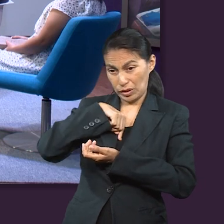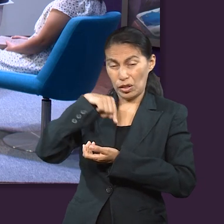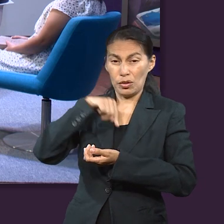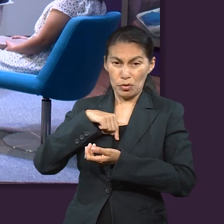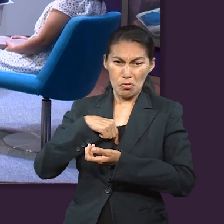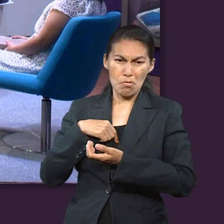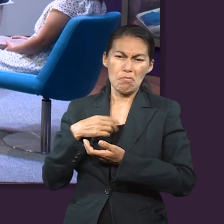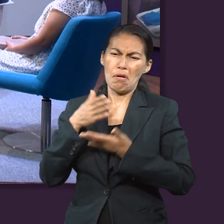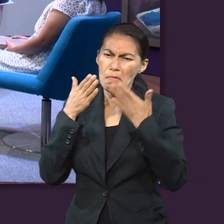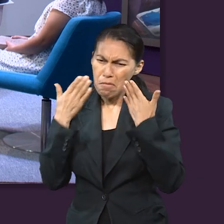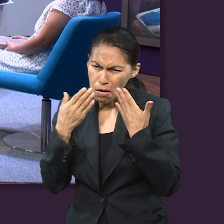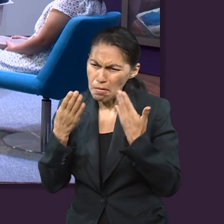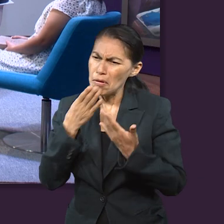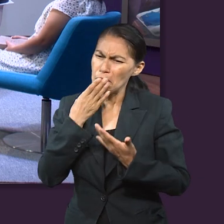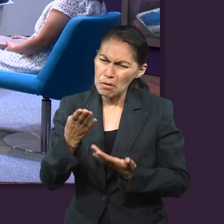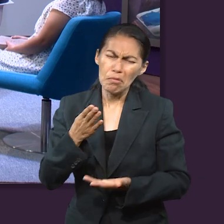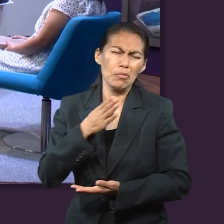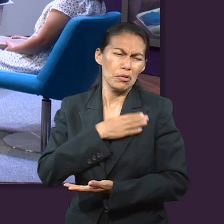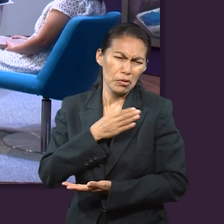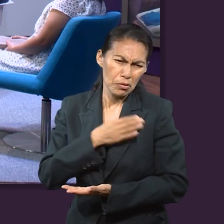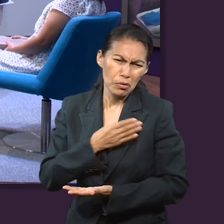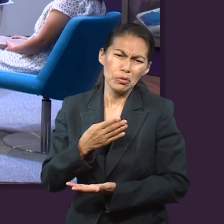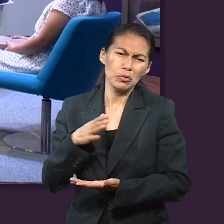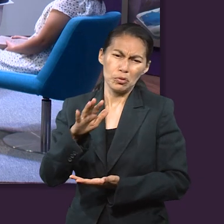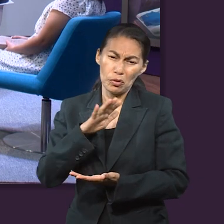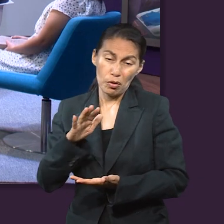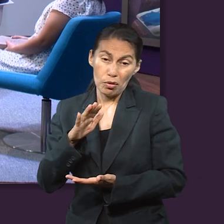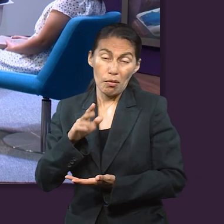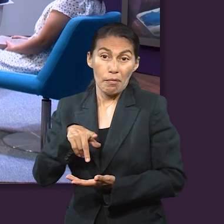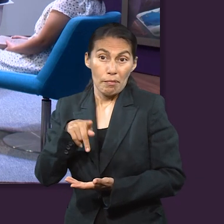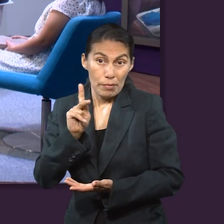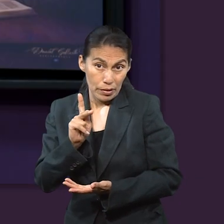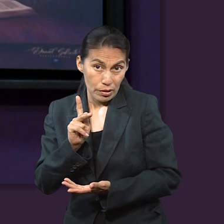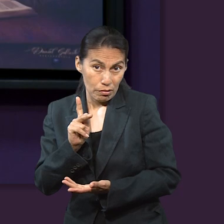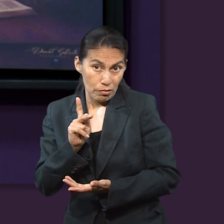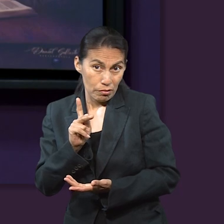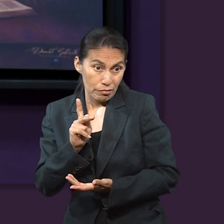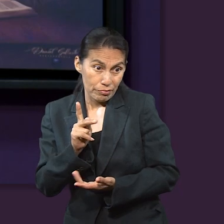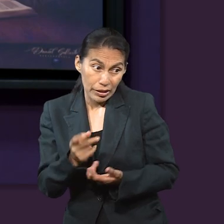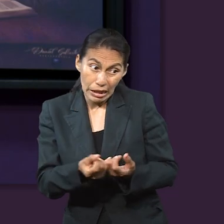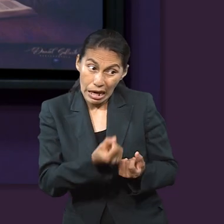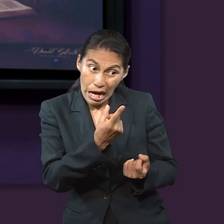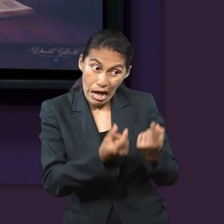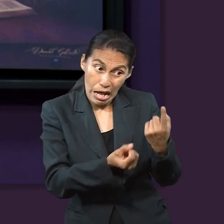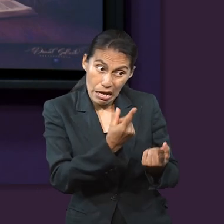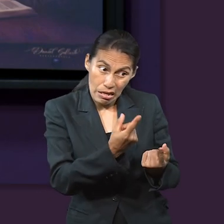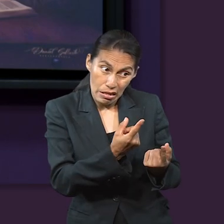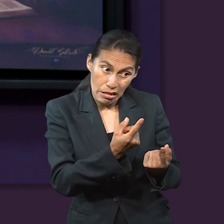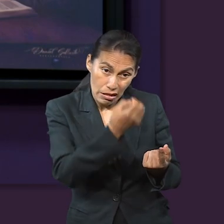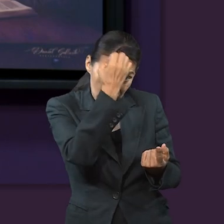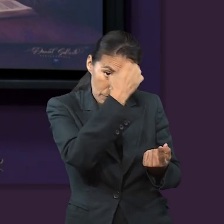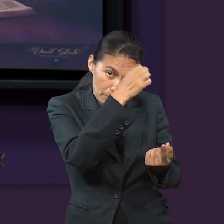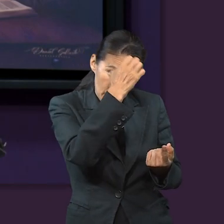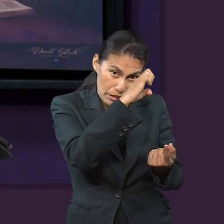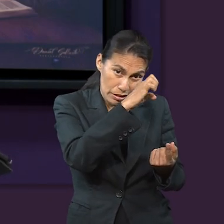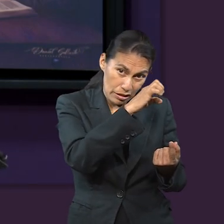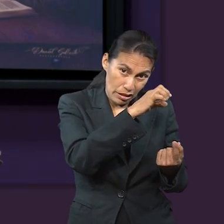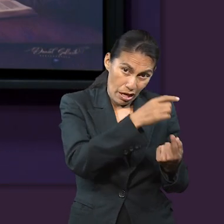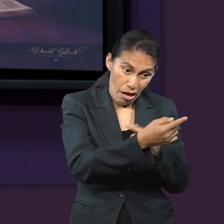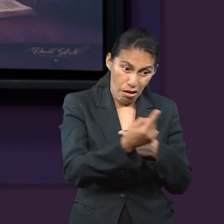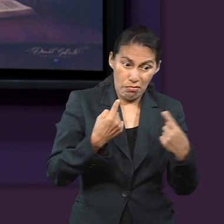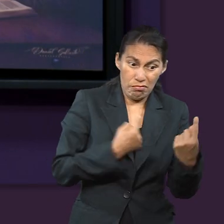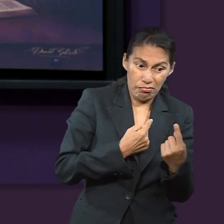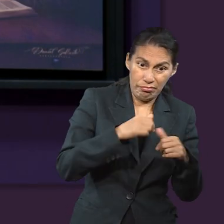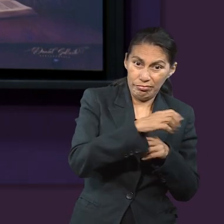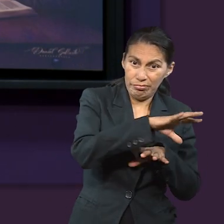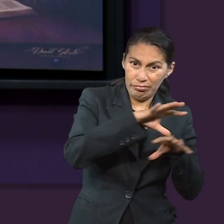Los dones del Espíritu. Pero finalmente nadie puede practicar,